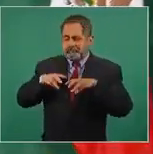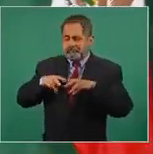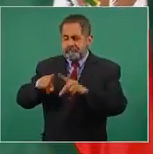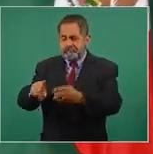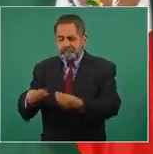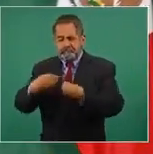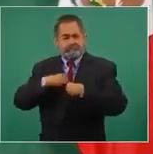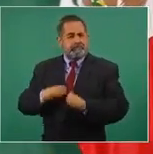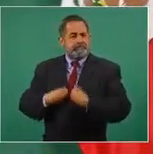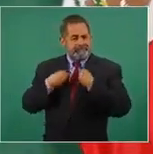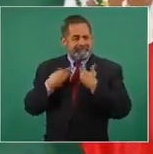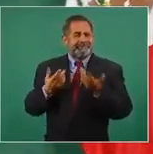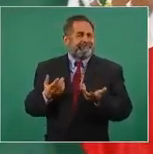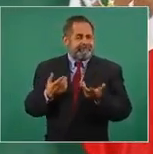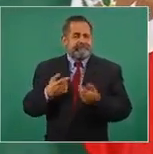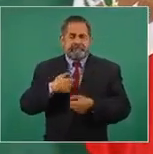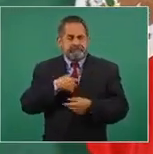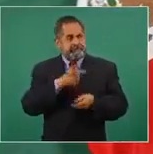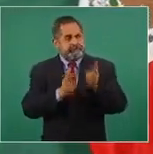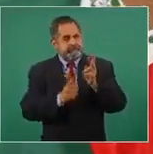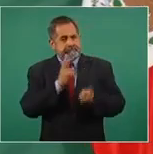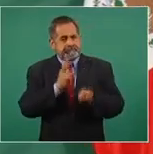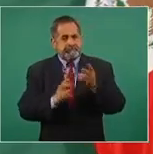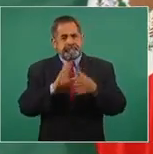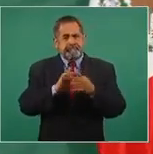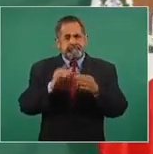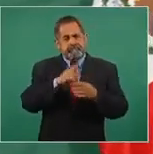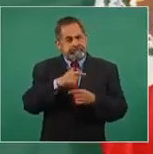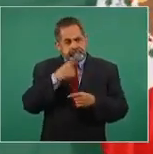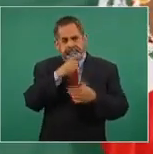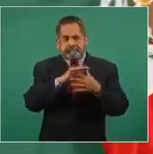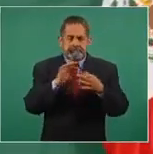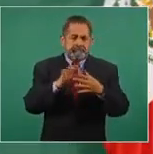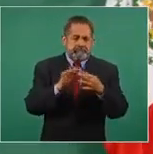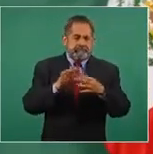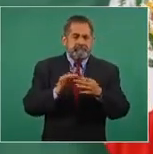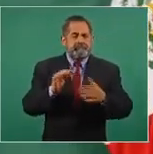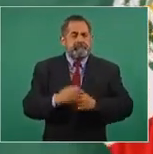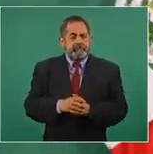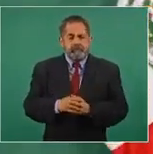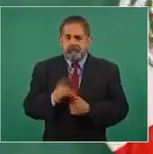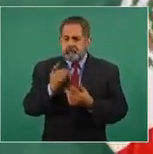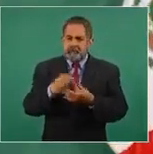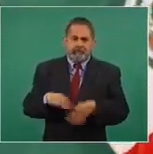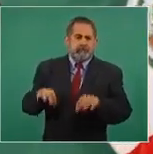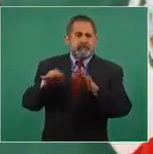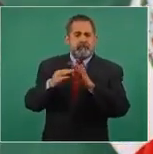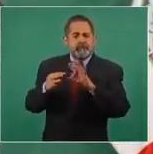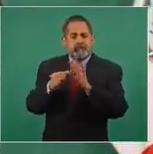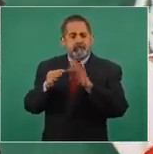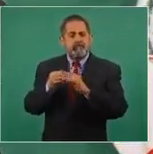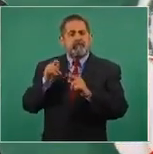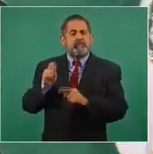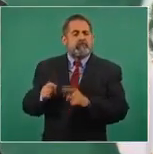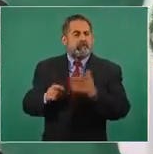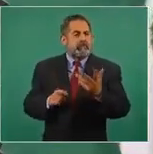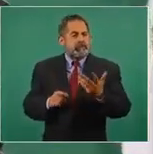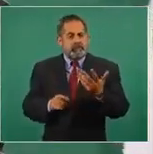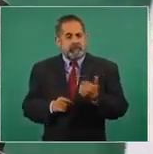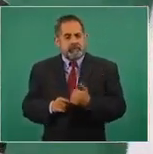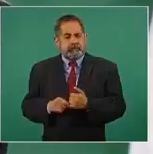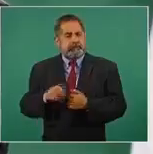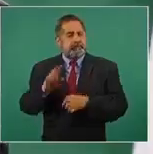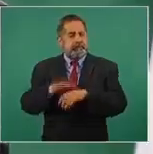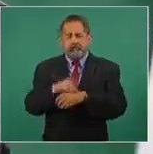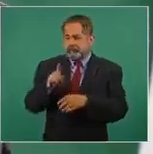Le platiqué sobre ese programa, la importancia que tiene, porque tiene un efecto